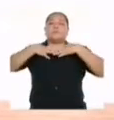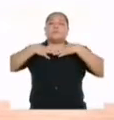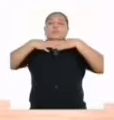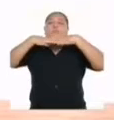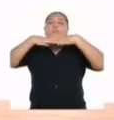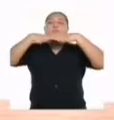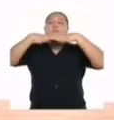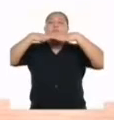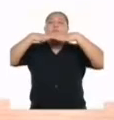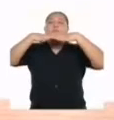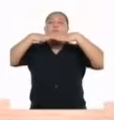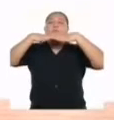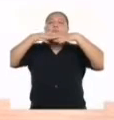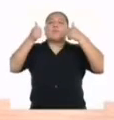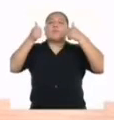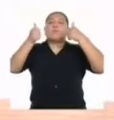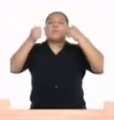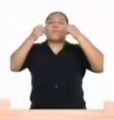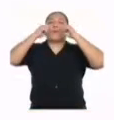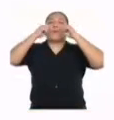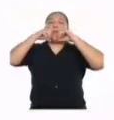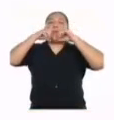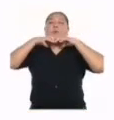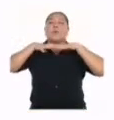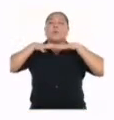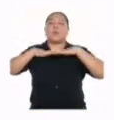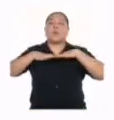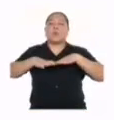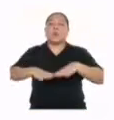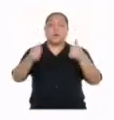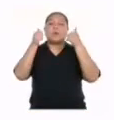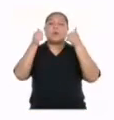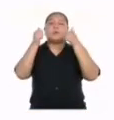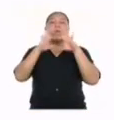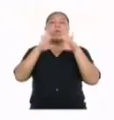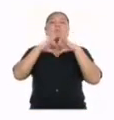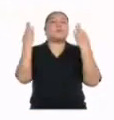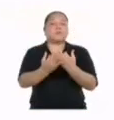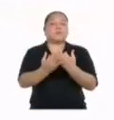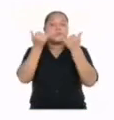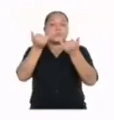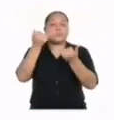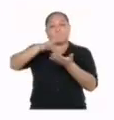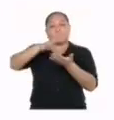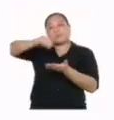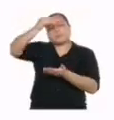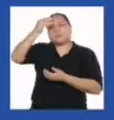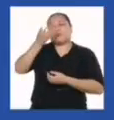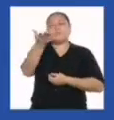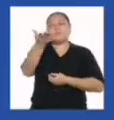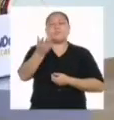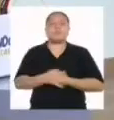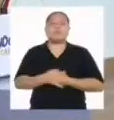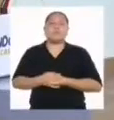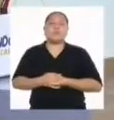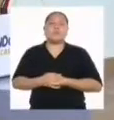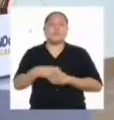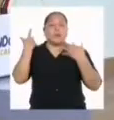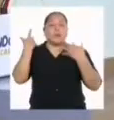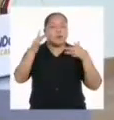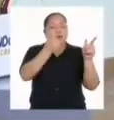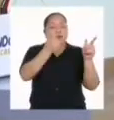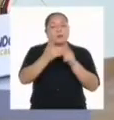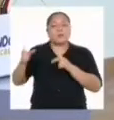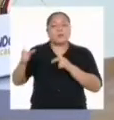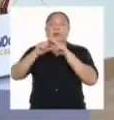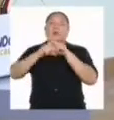Muy bien Muy bien familia Ahora Aprender Ya estamos